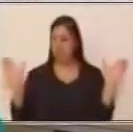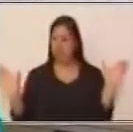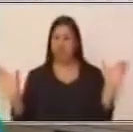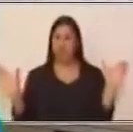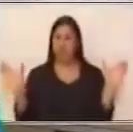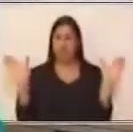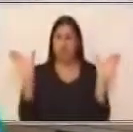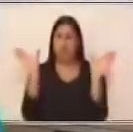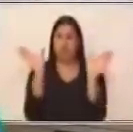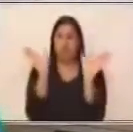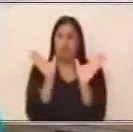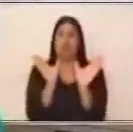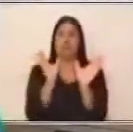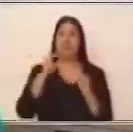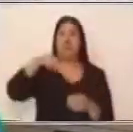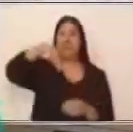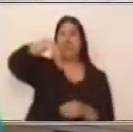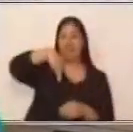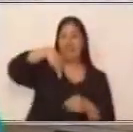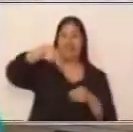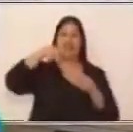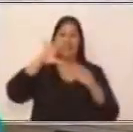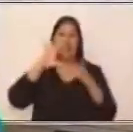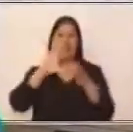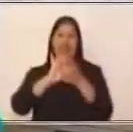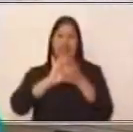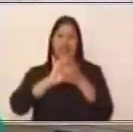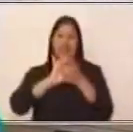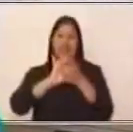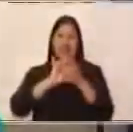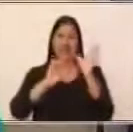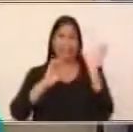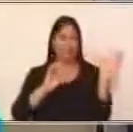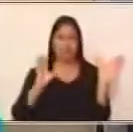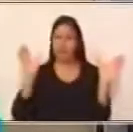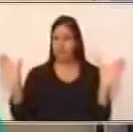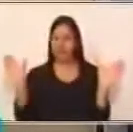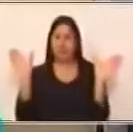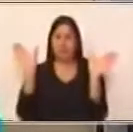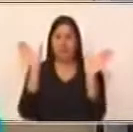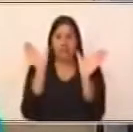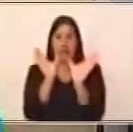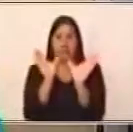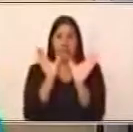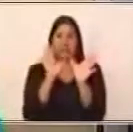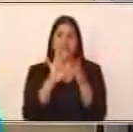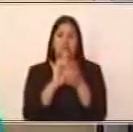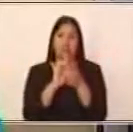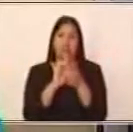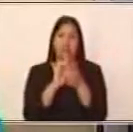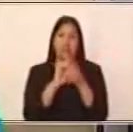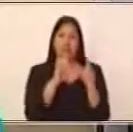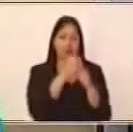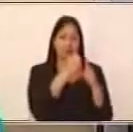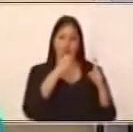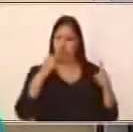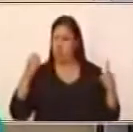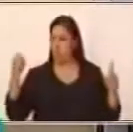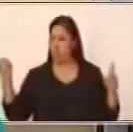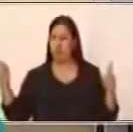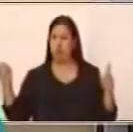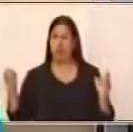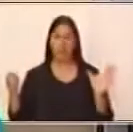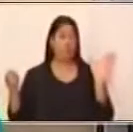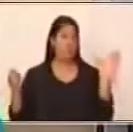Ese nexo está haciendo que las oraciones que eran simples se convierta en una